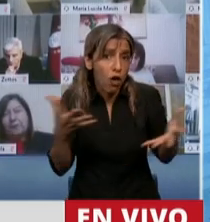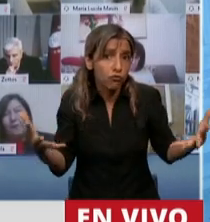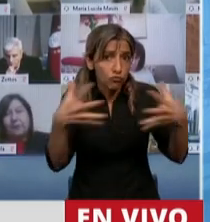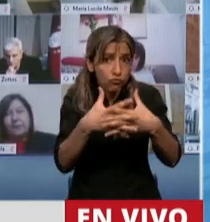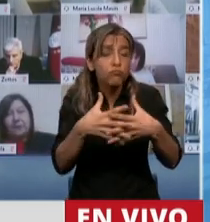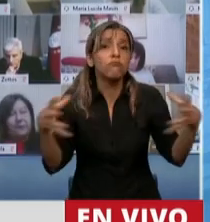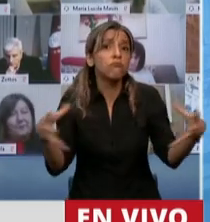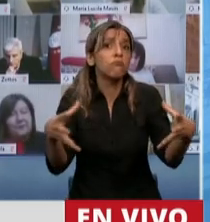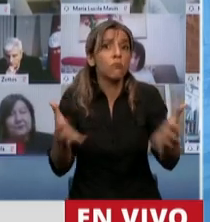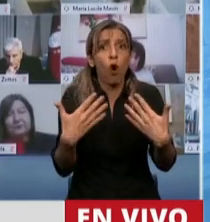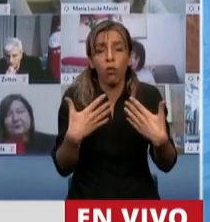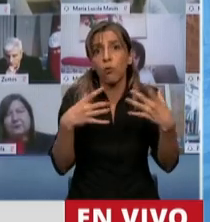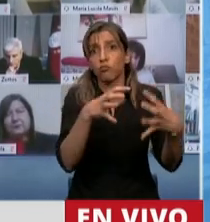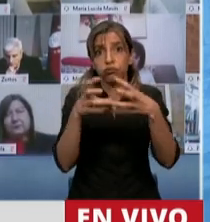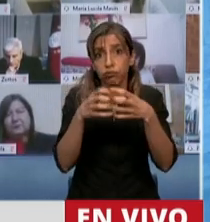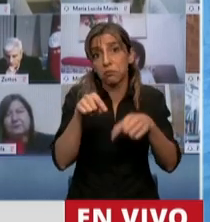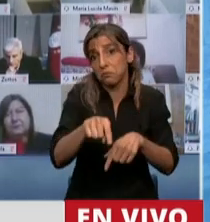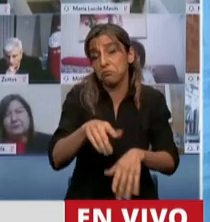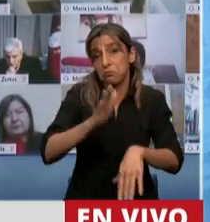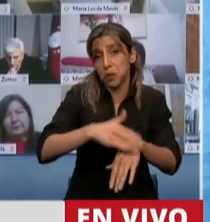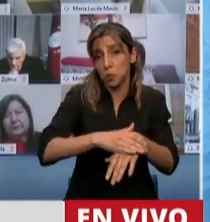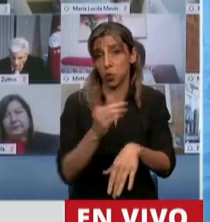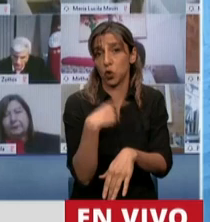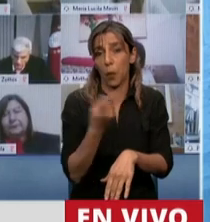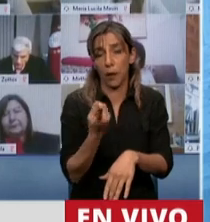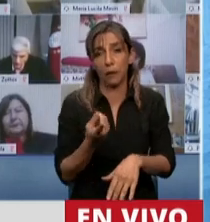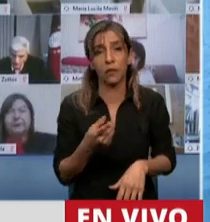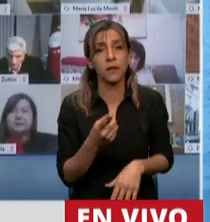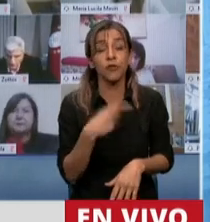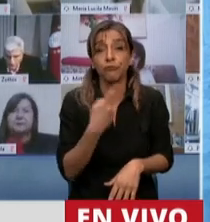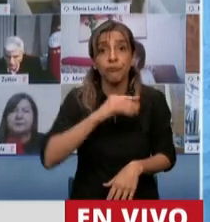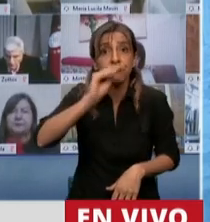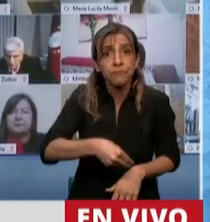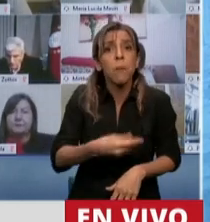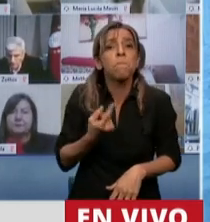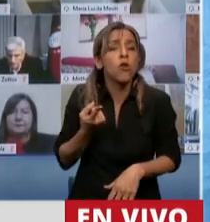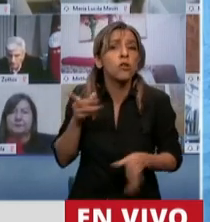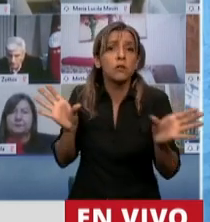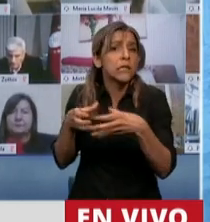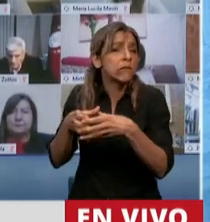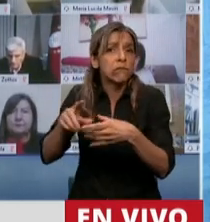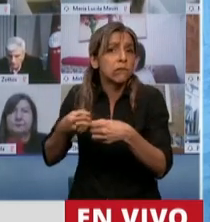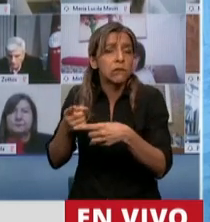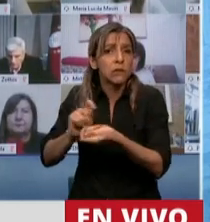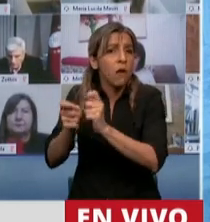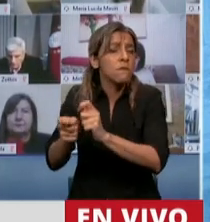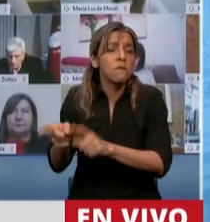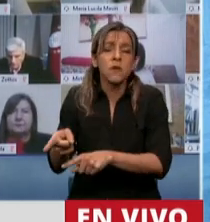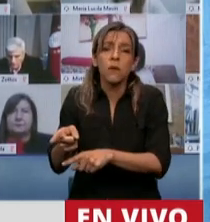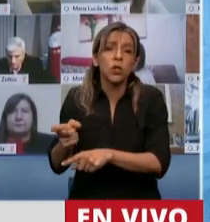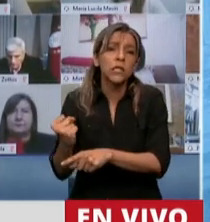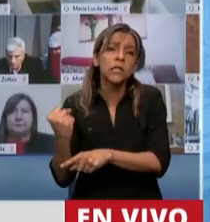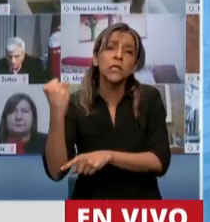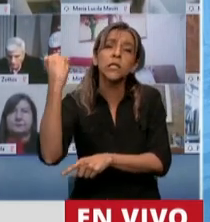ellos han llegado con una obsesión. No voy a pronunciar palabras